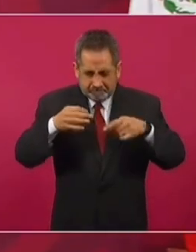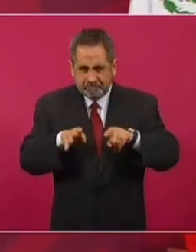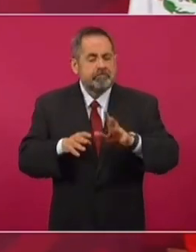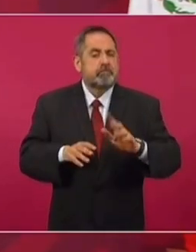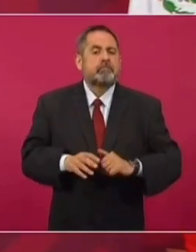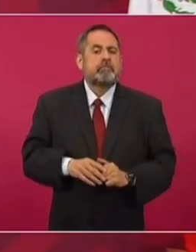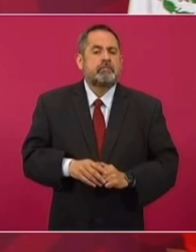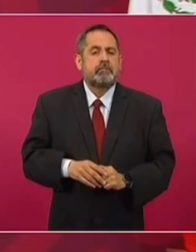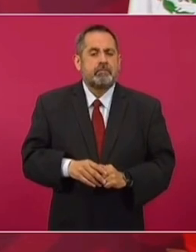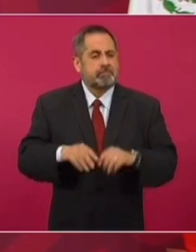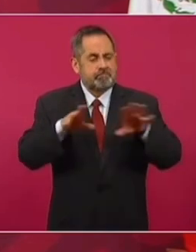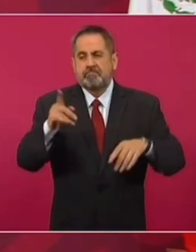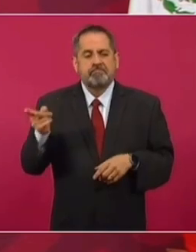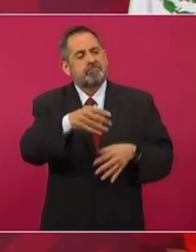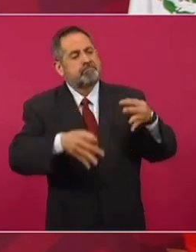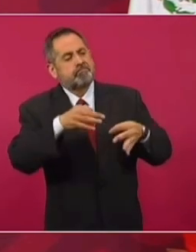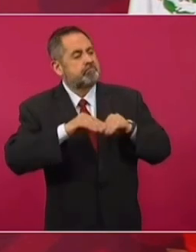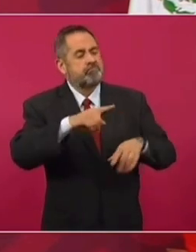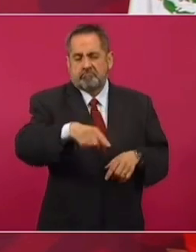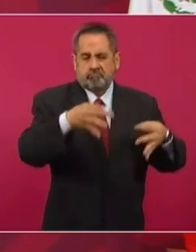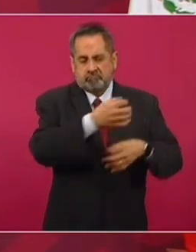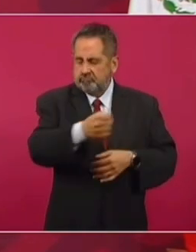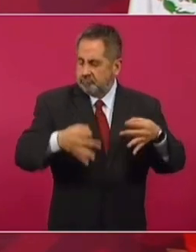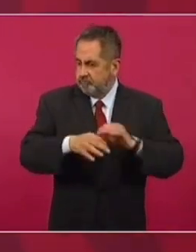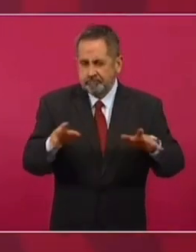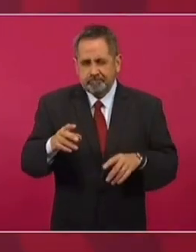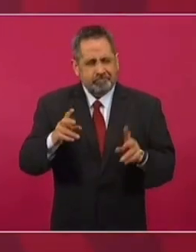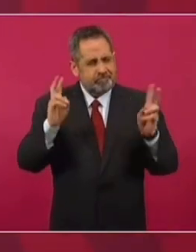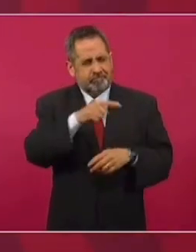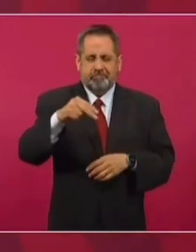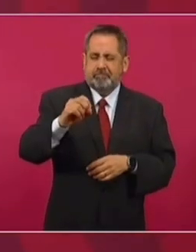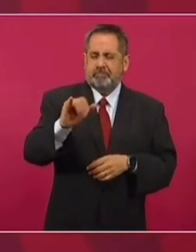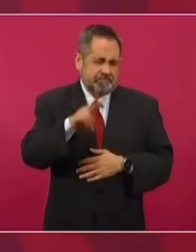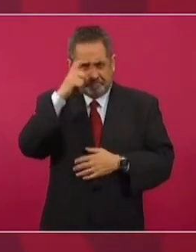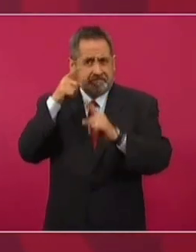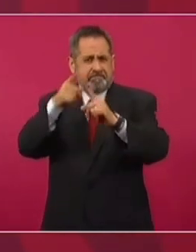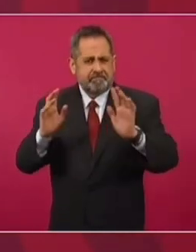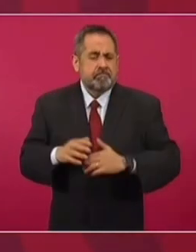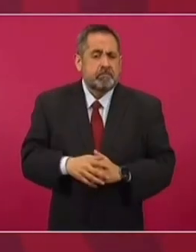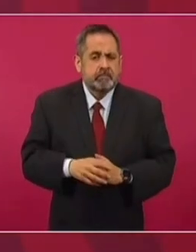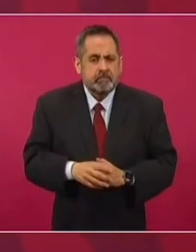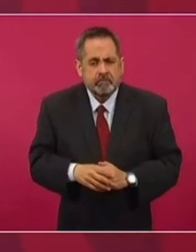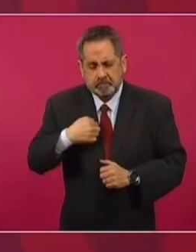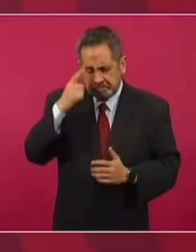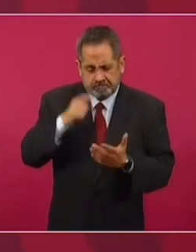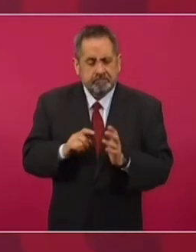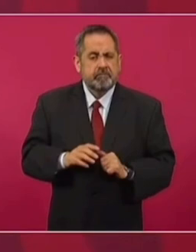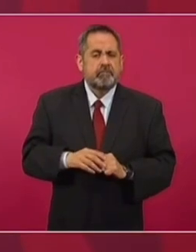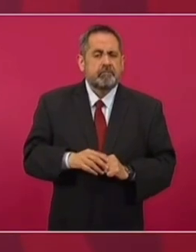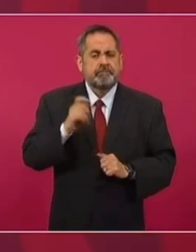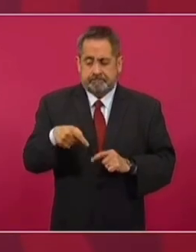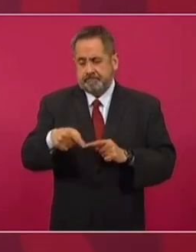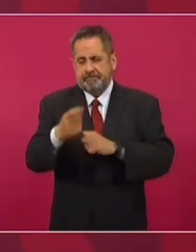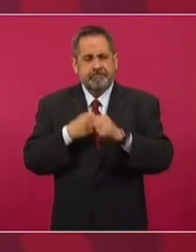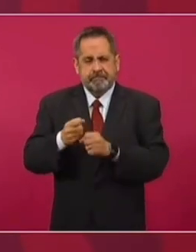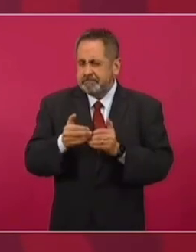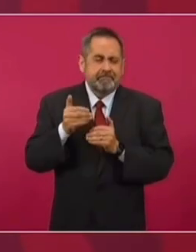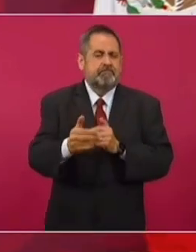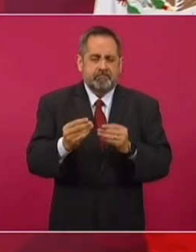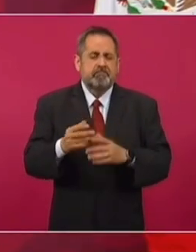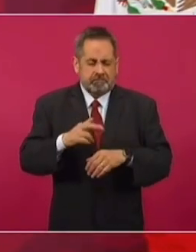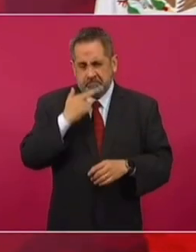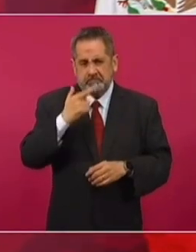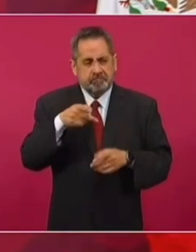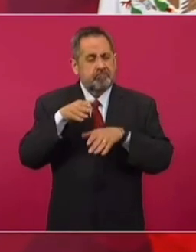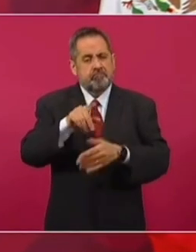pública, políticamente, a todos estos neoliberales irresponsables. Yo creo que este año vamos a avanzar muchísimo